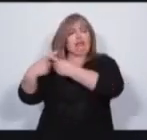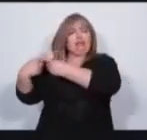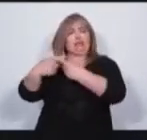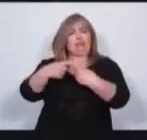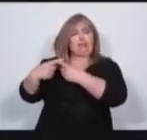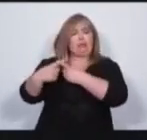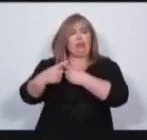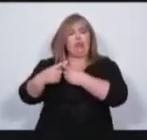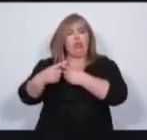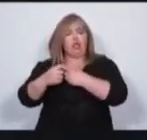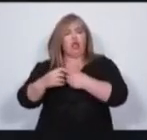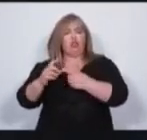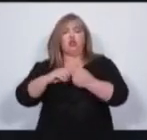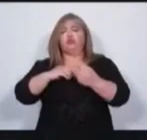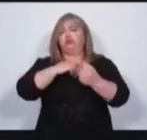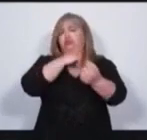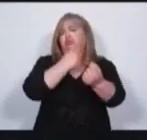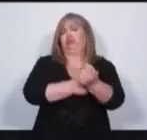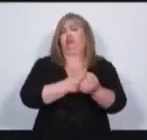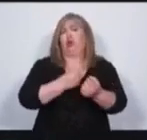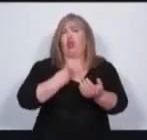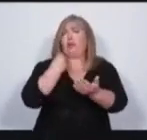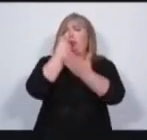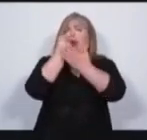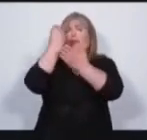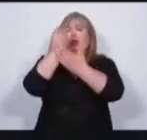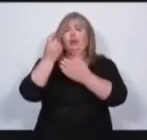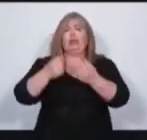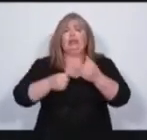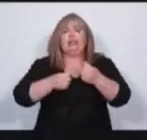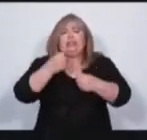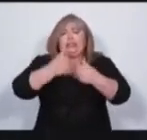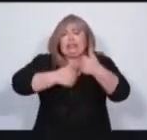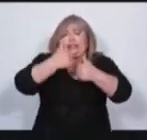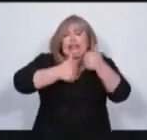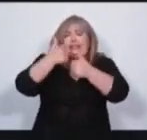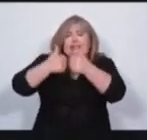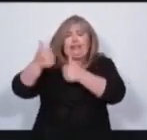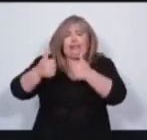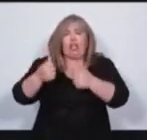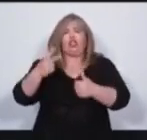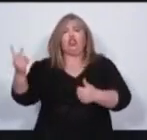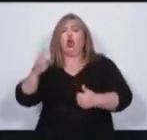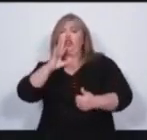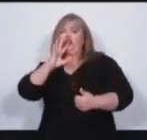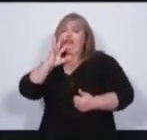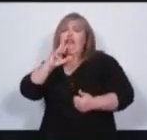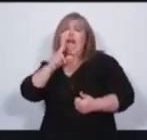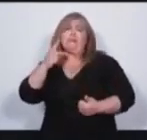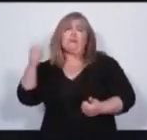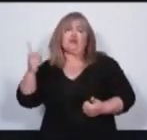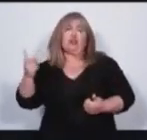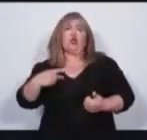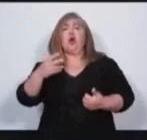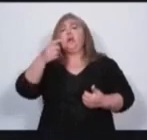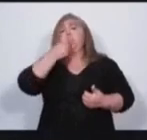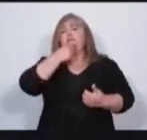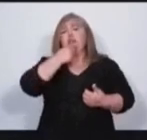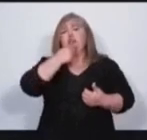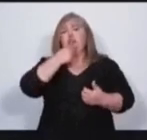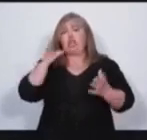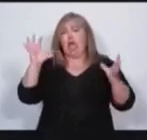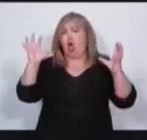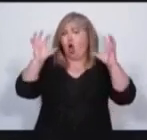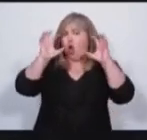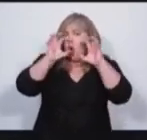por el poder de estas dos personas, la pelea por el poder de estos dos tramposos están sumiendo a Mendoza en la oscuridad. Les pido